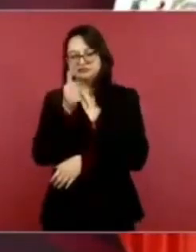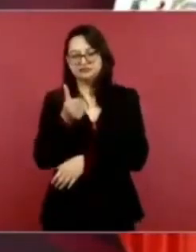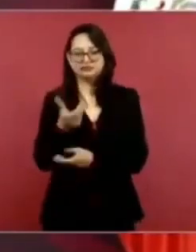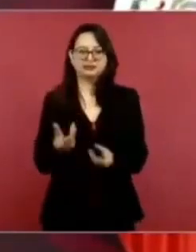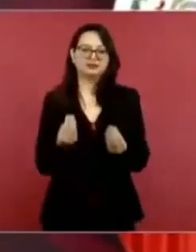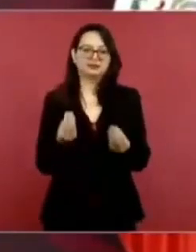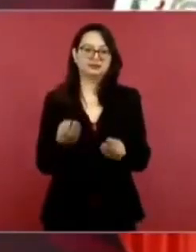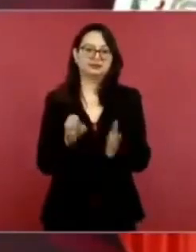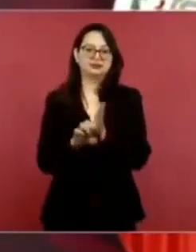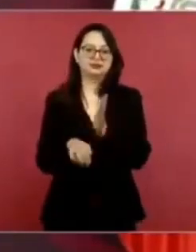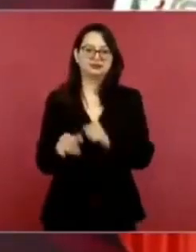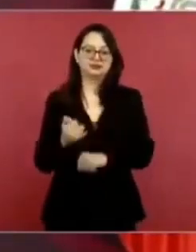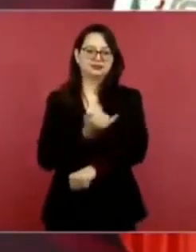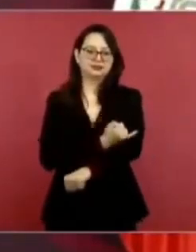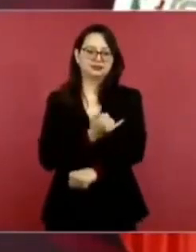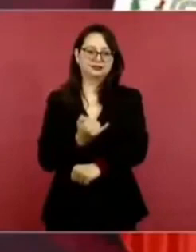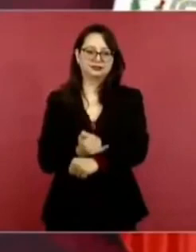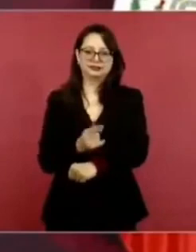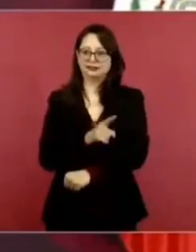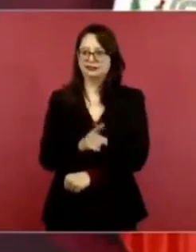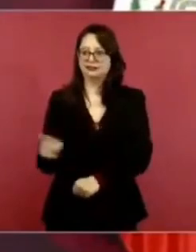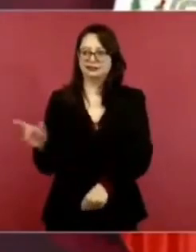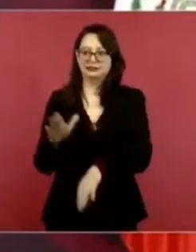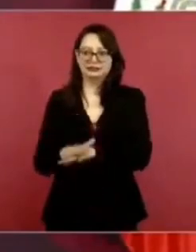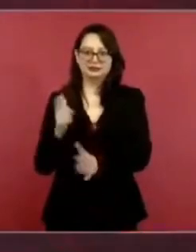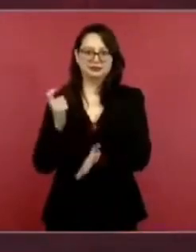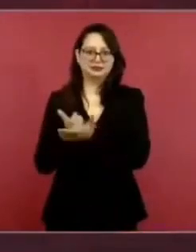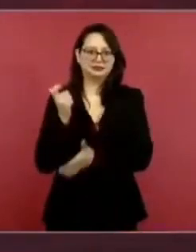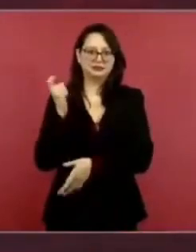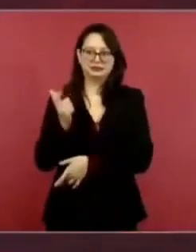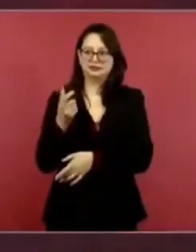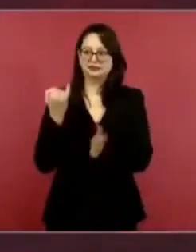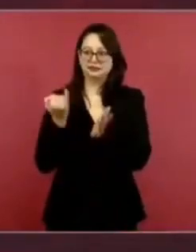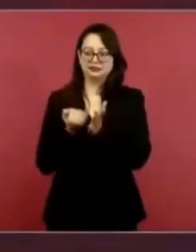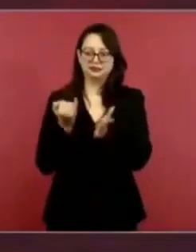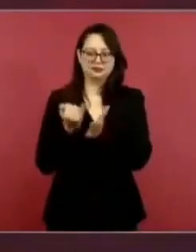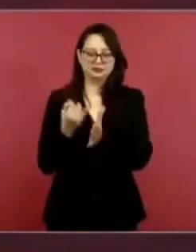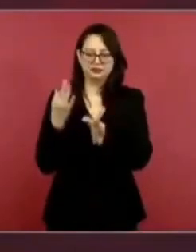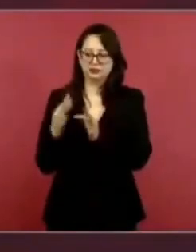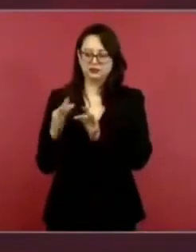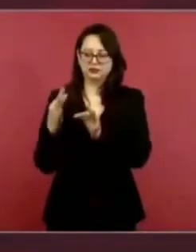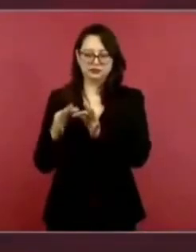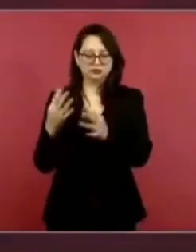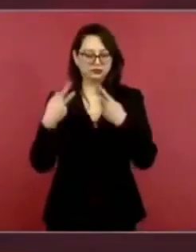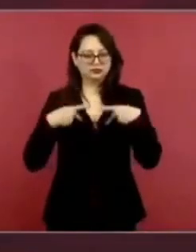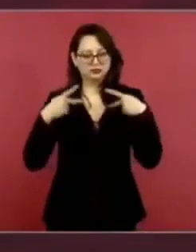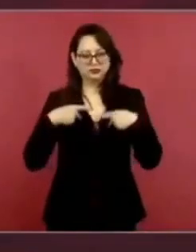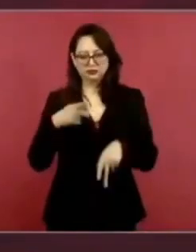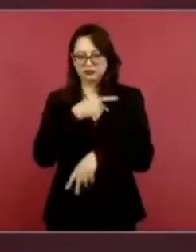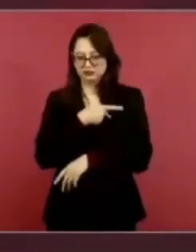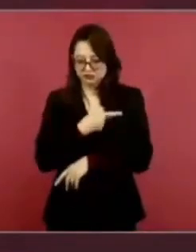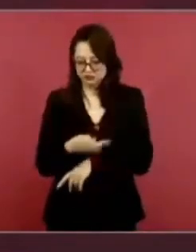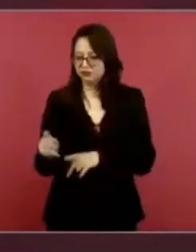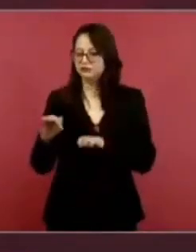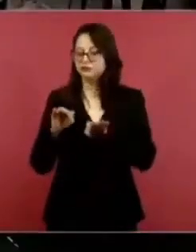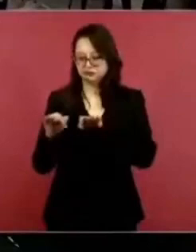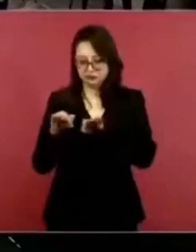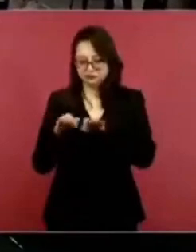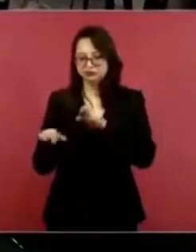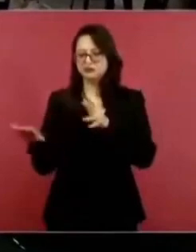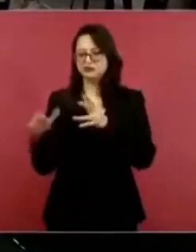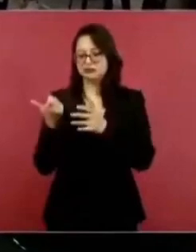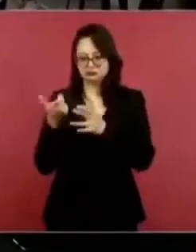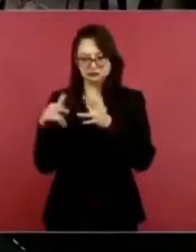Esos son los que pagan, los más pobres, y la clase media, y los trabajadores.